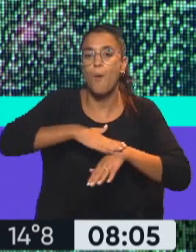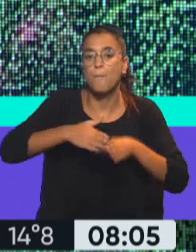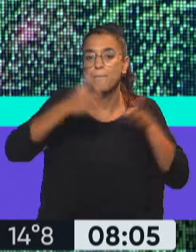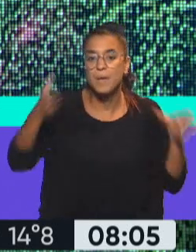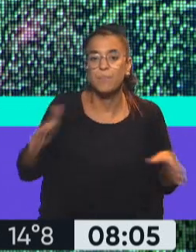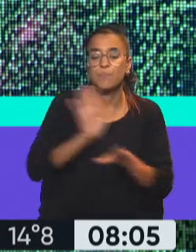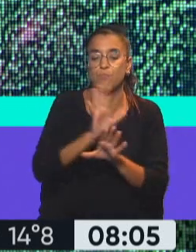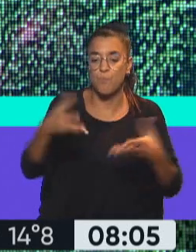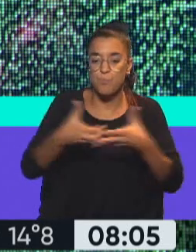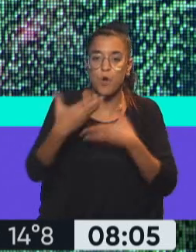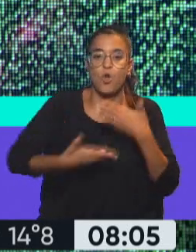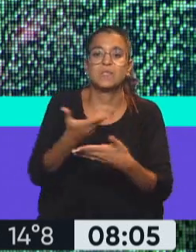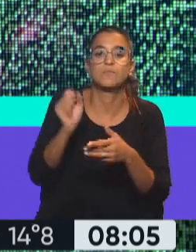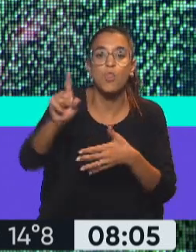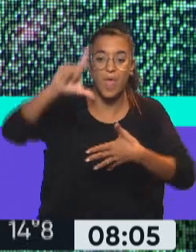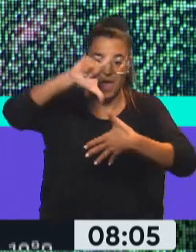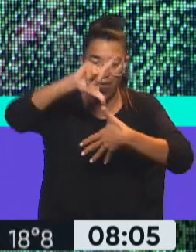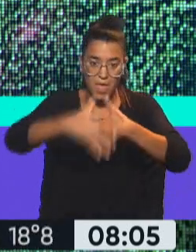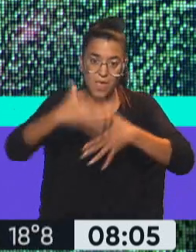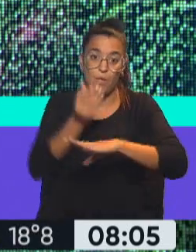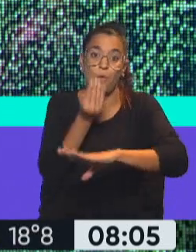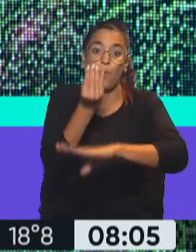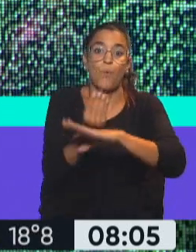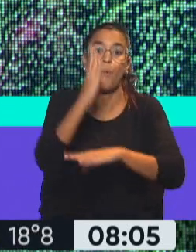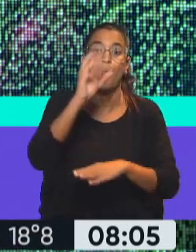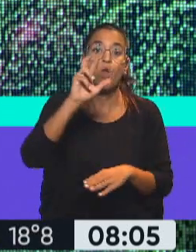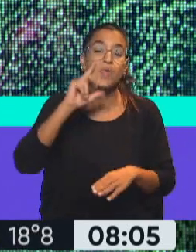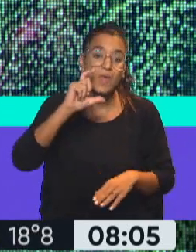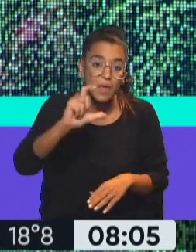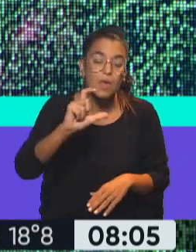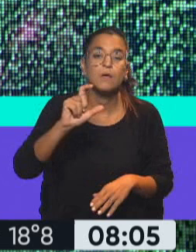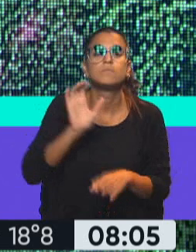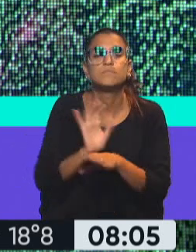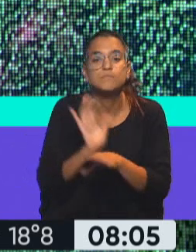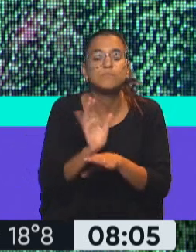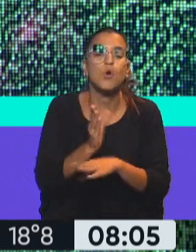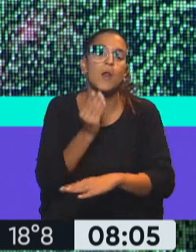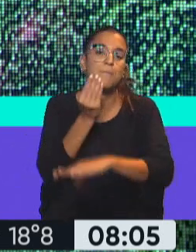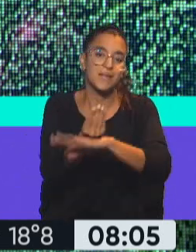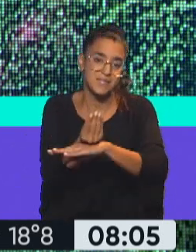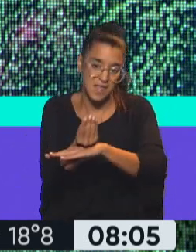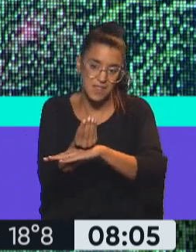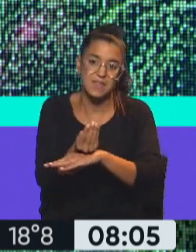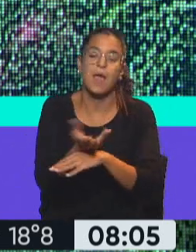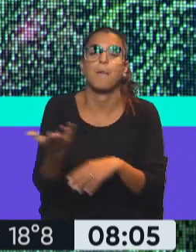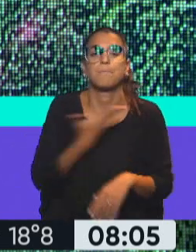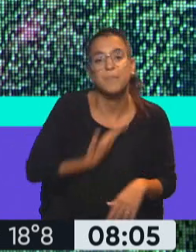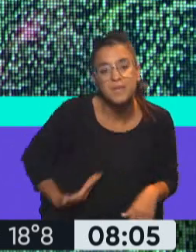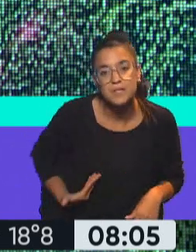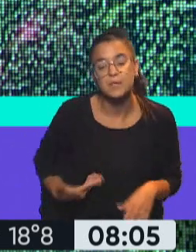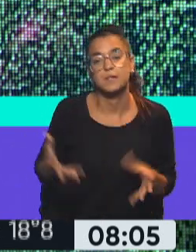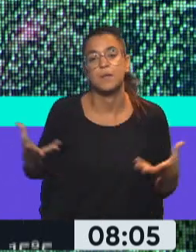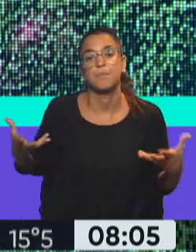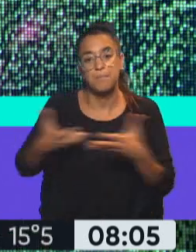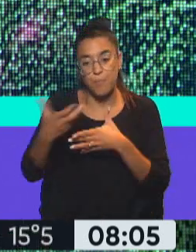progresismo en América Latina. Y la asunción de Boric, justamente, viene a representar un presidente dentro del